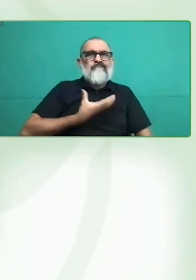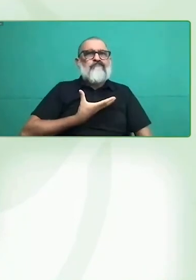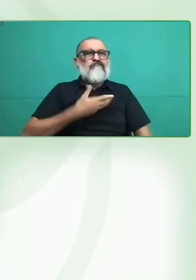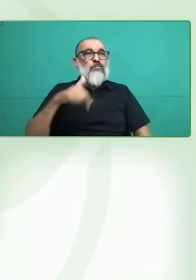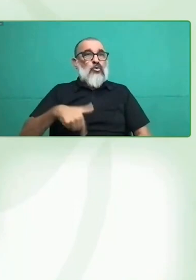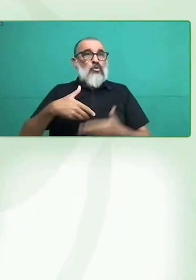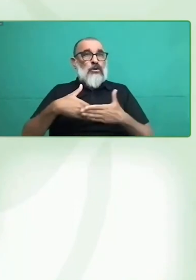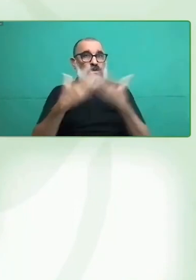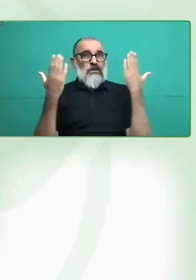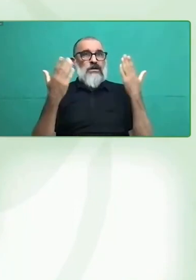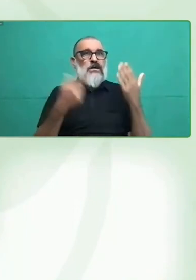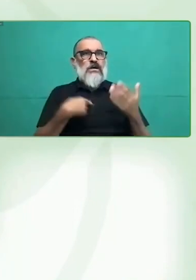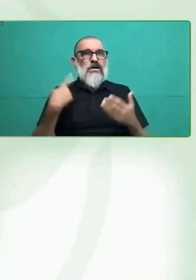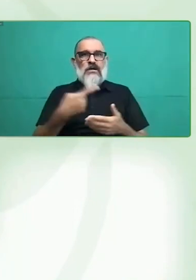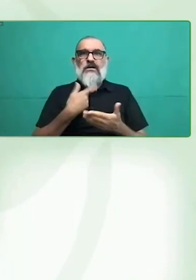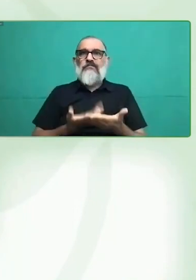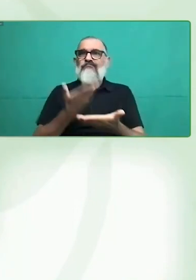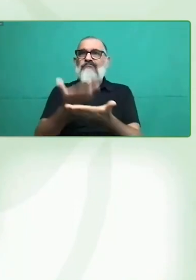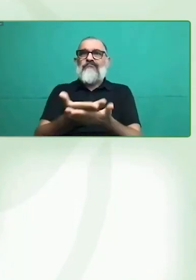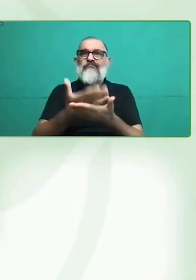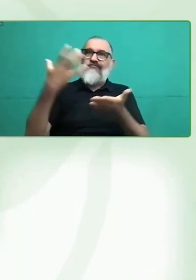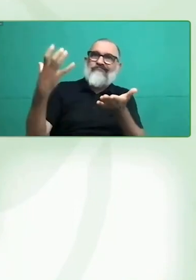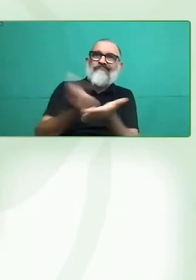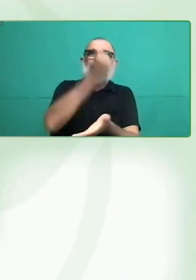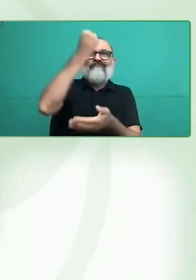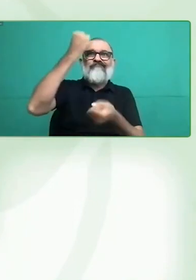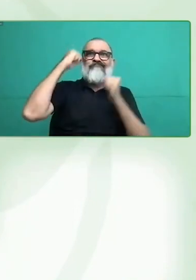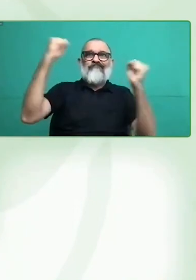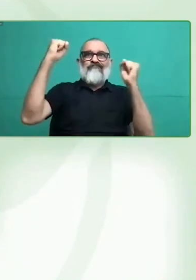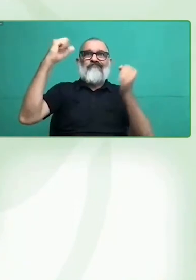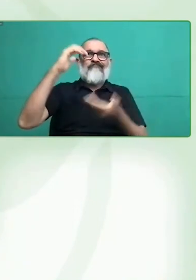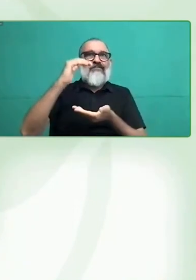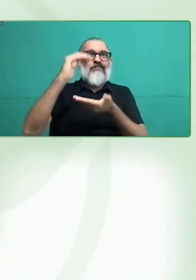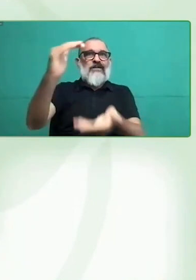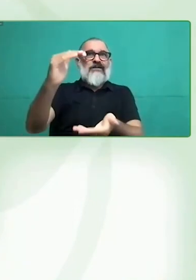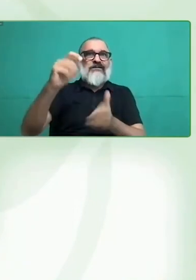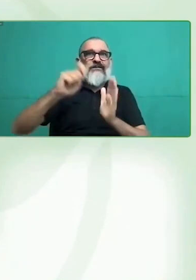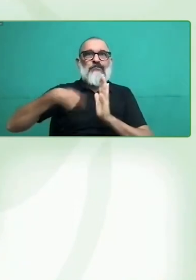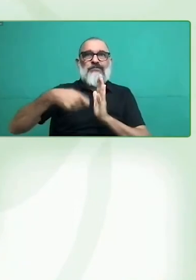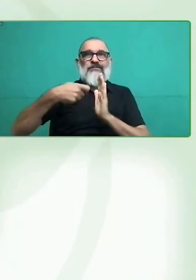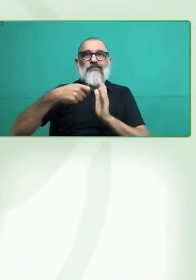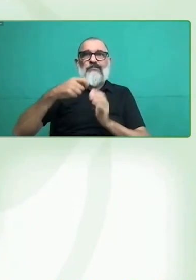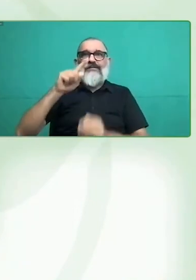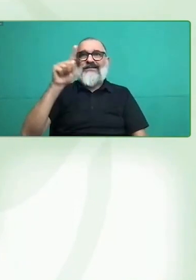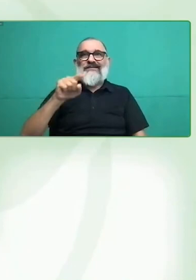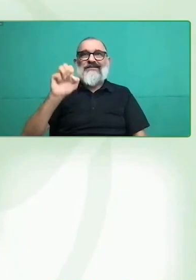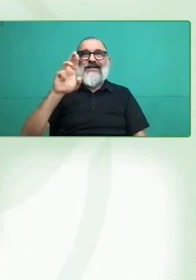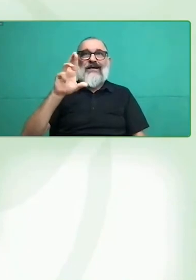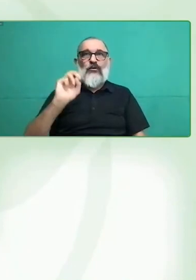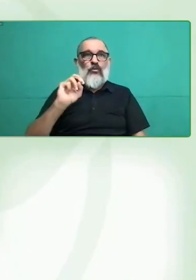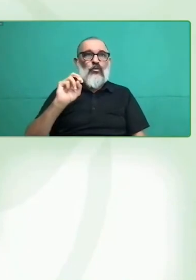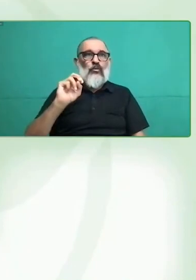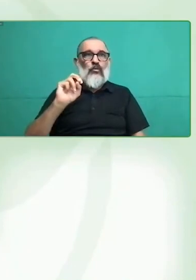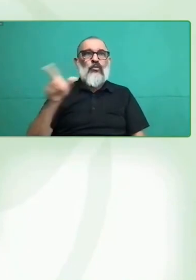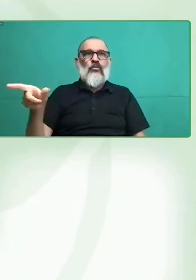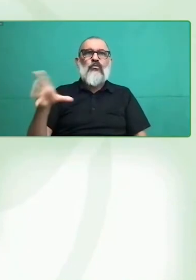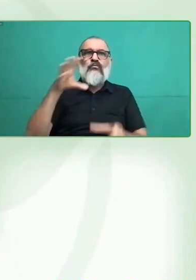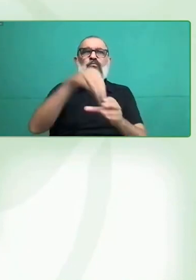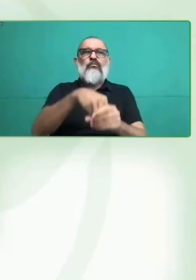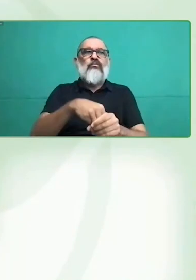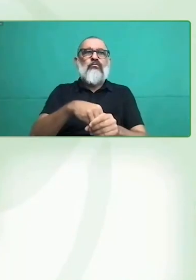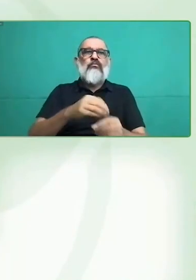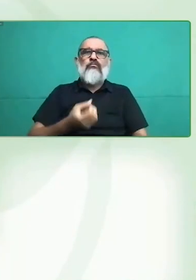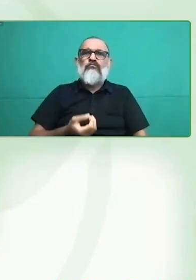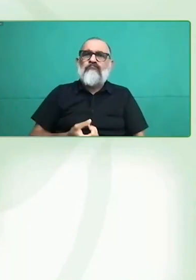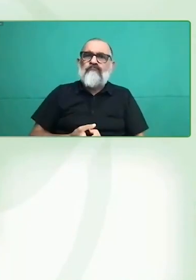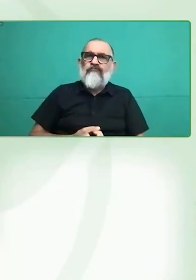voto de las personas con discapacidad. La verdad es que, como articuladores